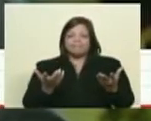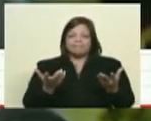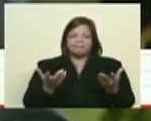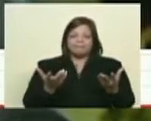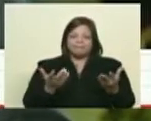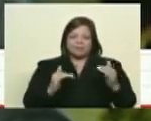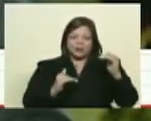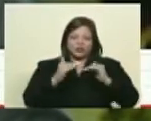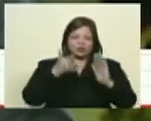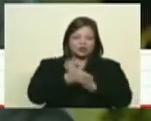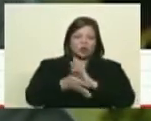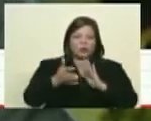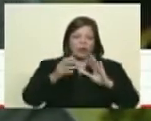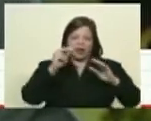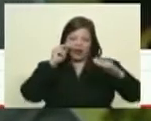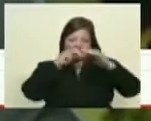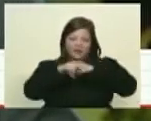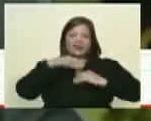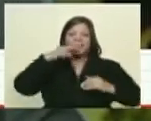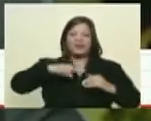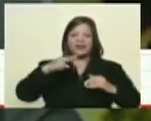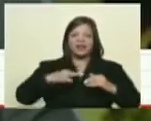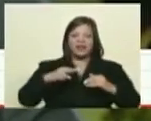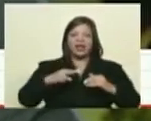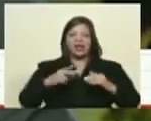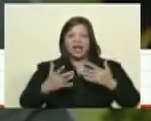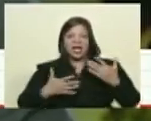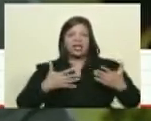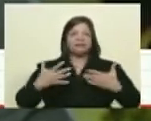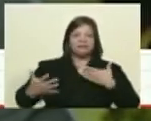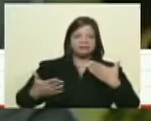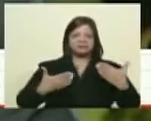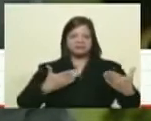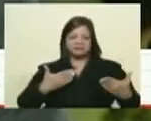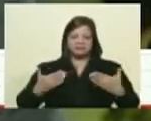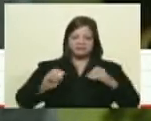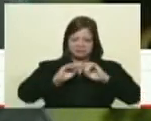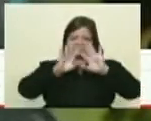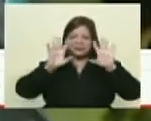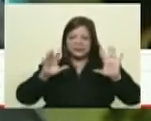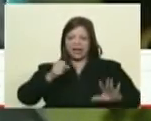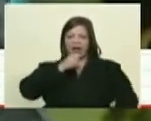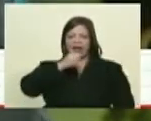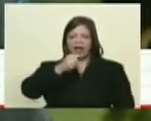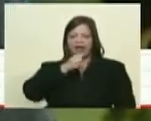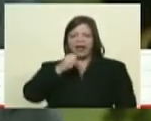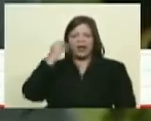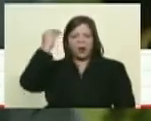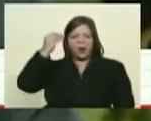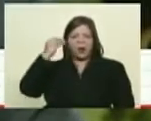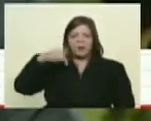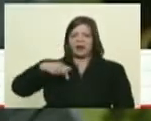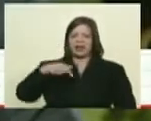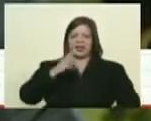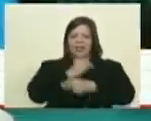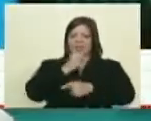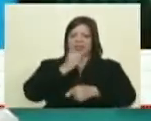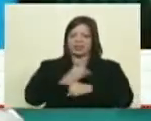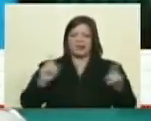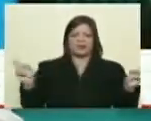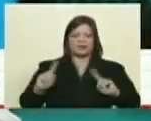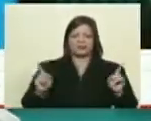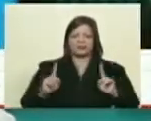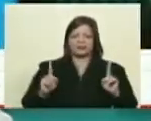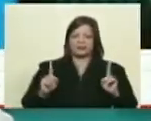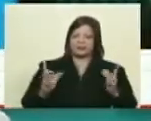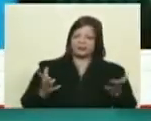alineadas con su forma de ver la realidad venezolana y él la historió bastante bien dejó en claro que no opina que aquí existe una dictadura eso